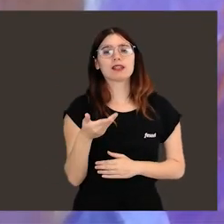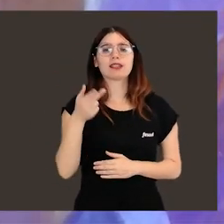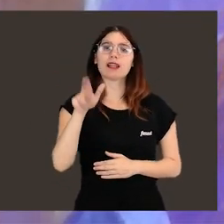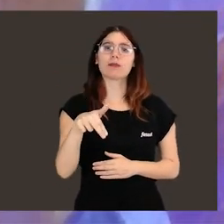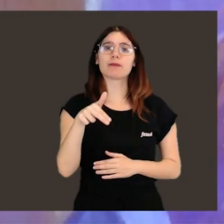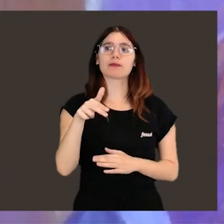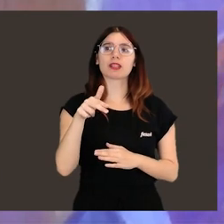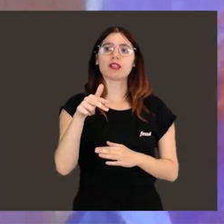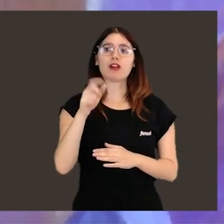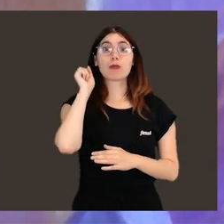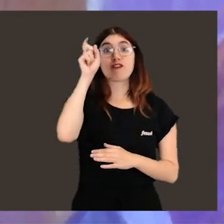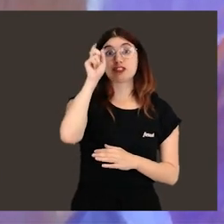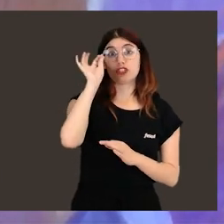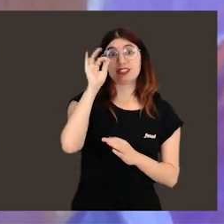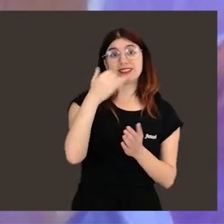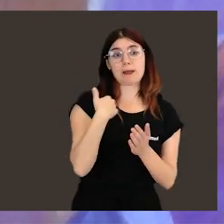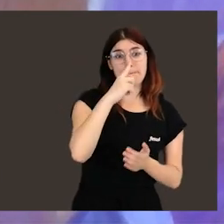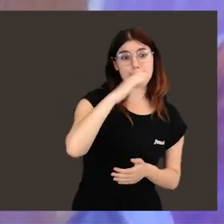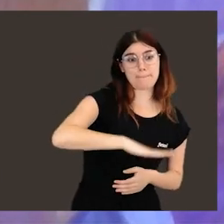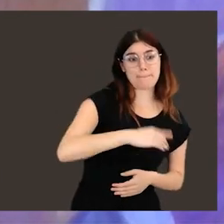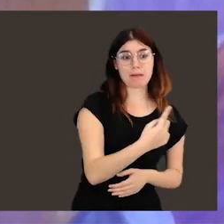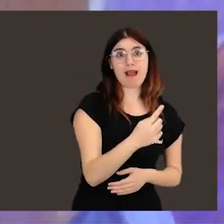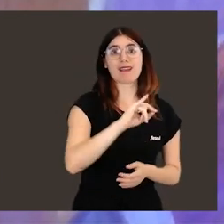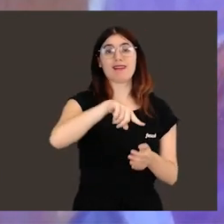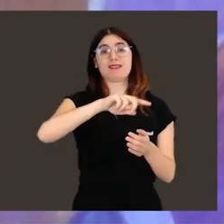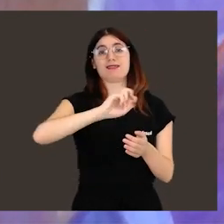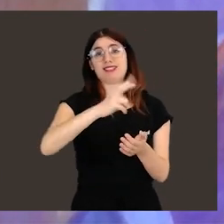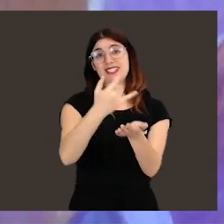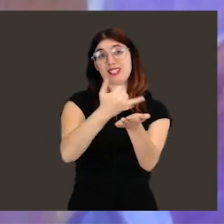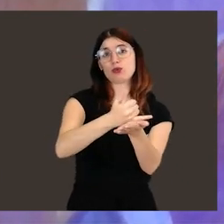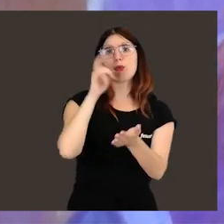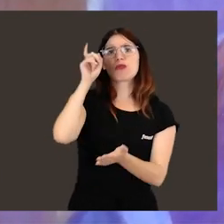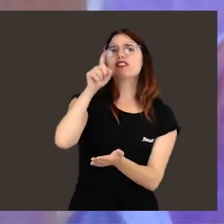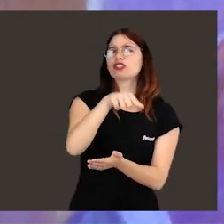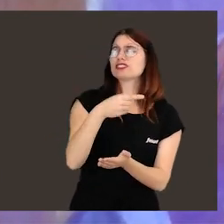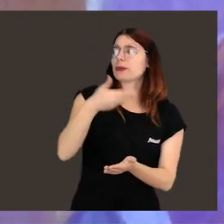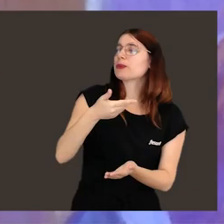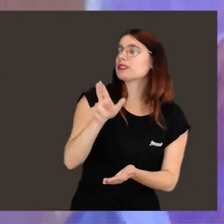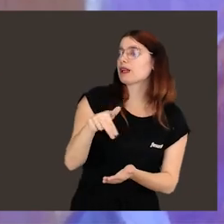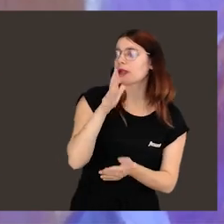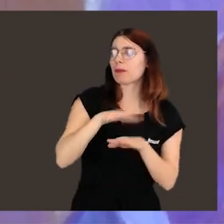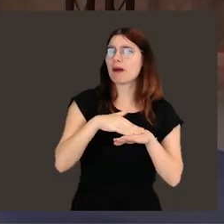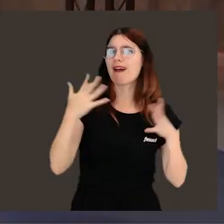qué importantes son también los profesores de primaria y secundaria para animar a